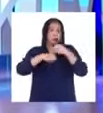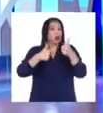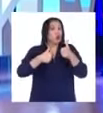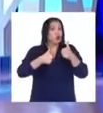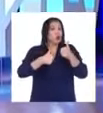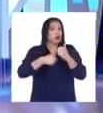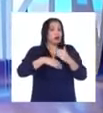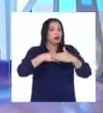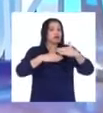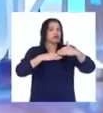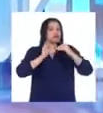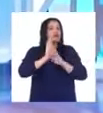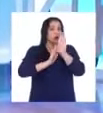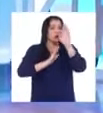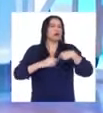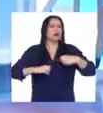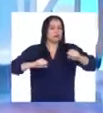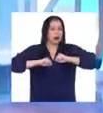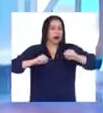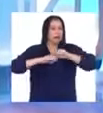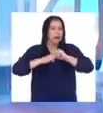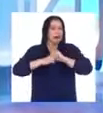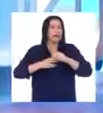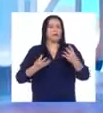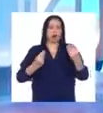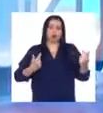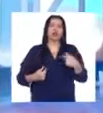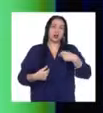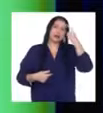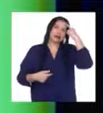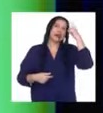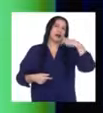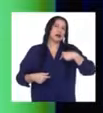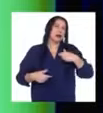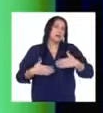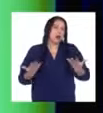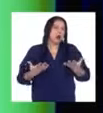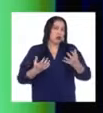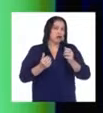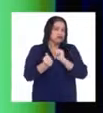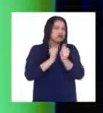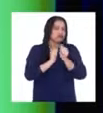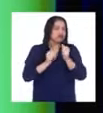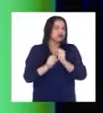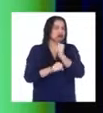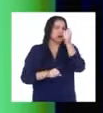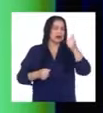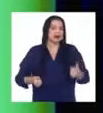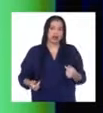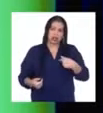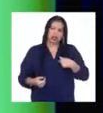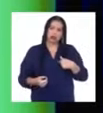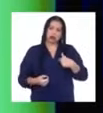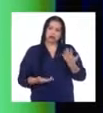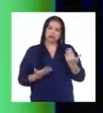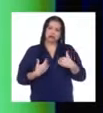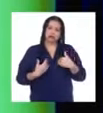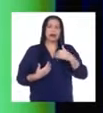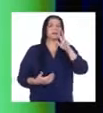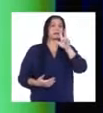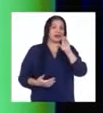entrenaba fuerte y sentía que tenía posibilidades. Además, tenía 30 años